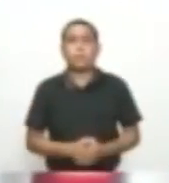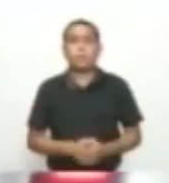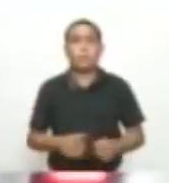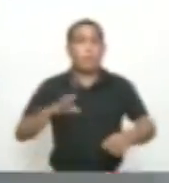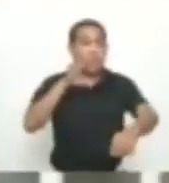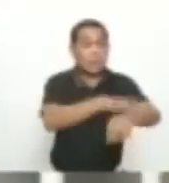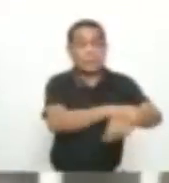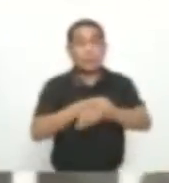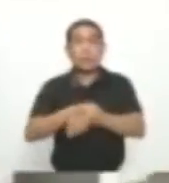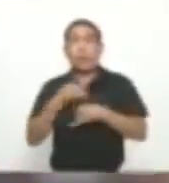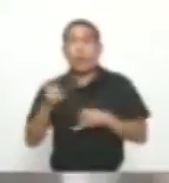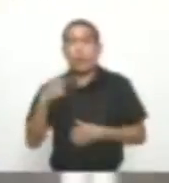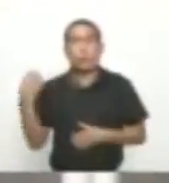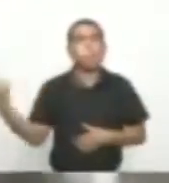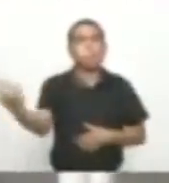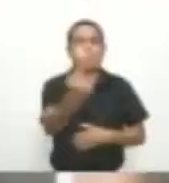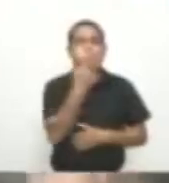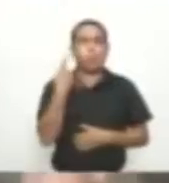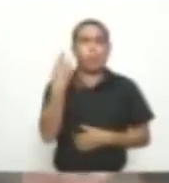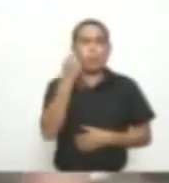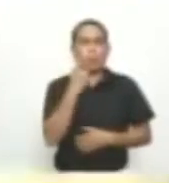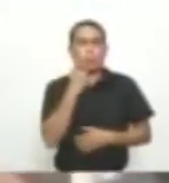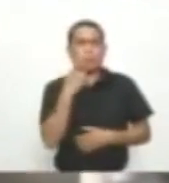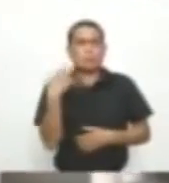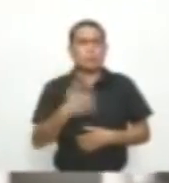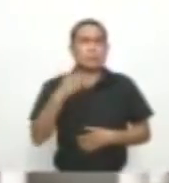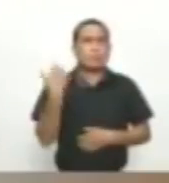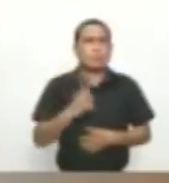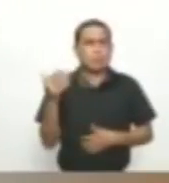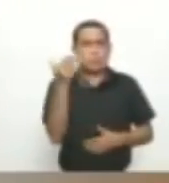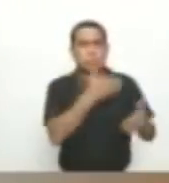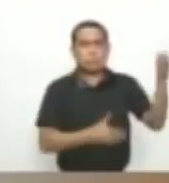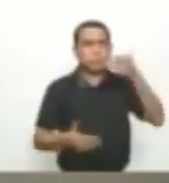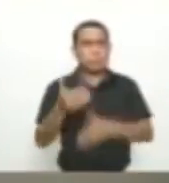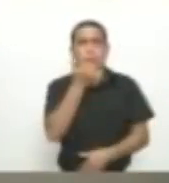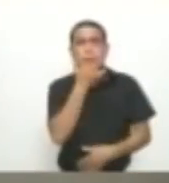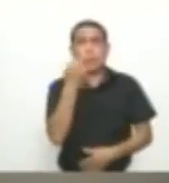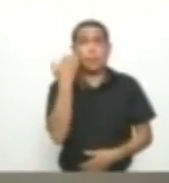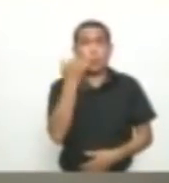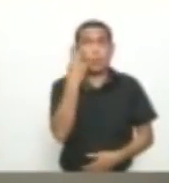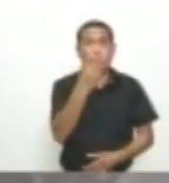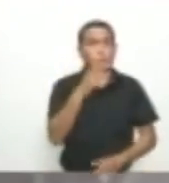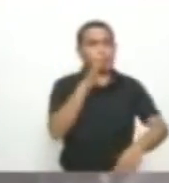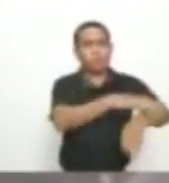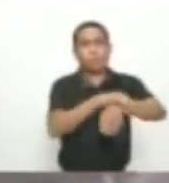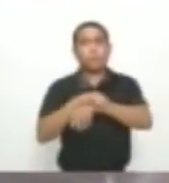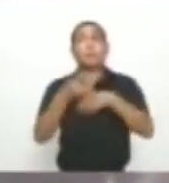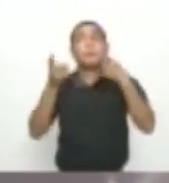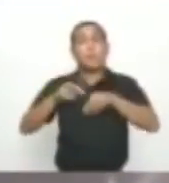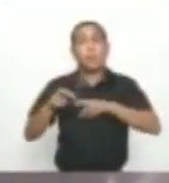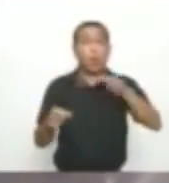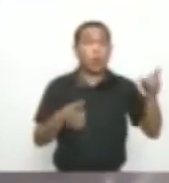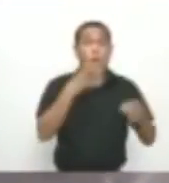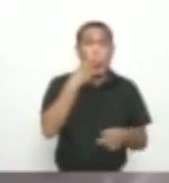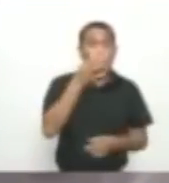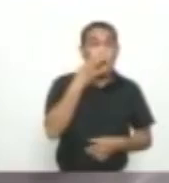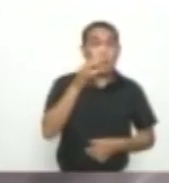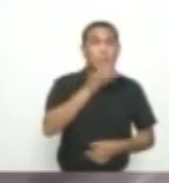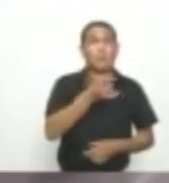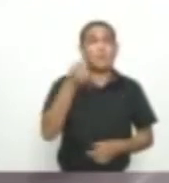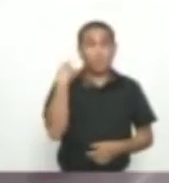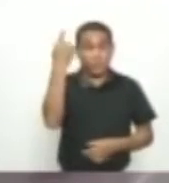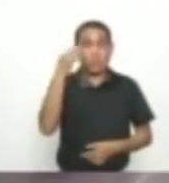Ha causado revuelo En las esferas Políticas del departamento Por la relación De las capturadas Con el representante A la Cámara De la U